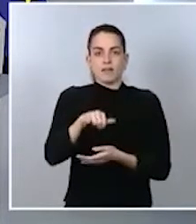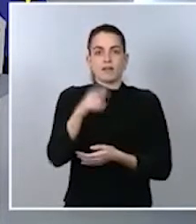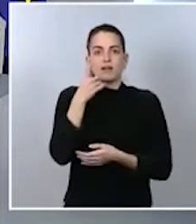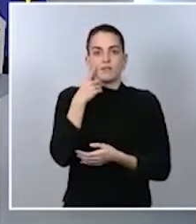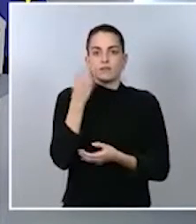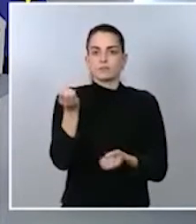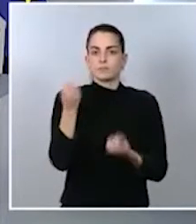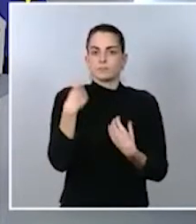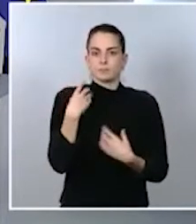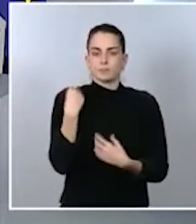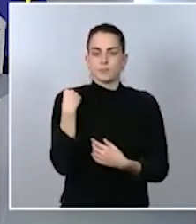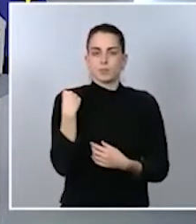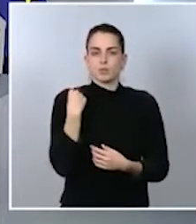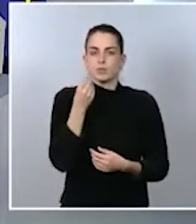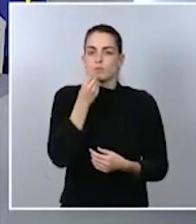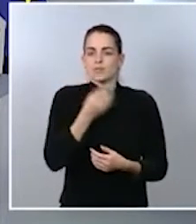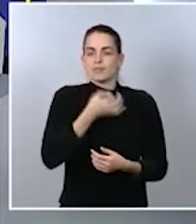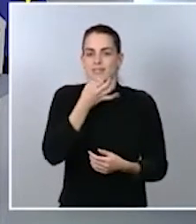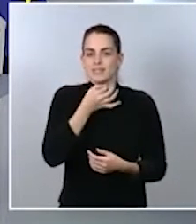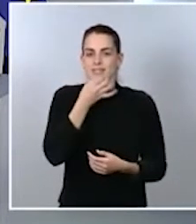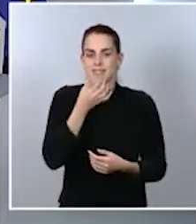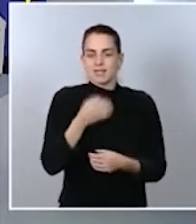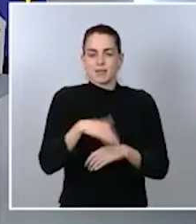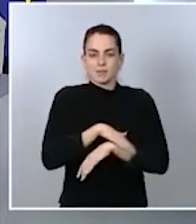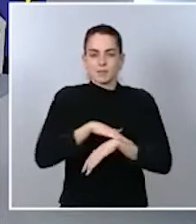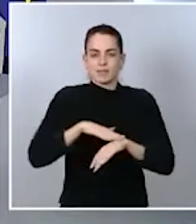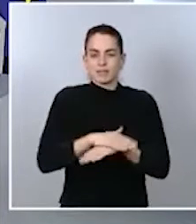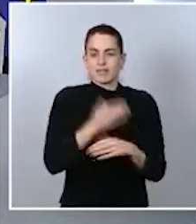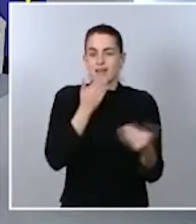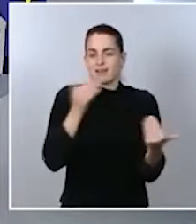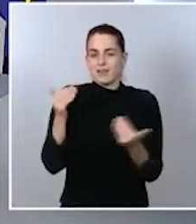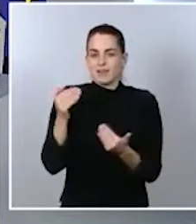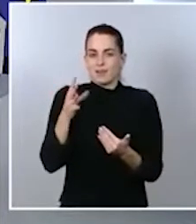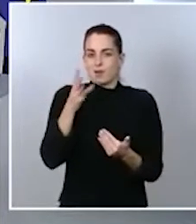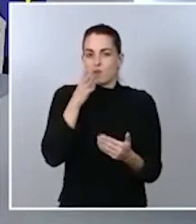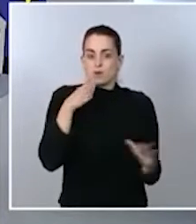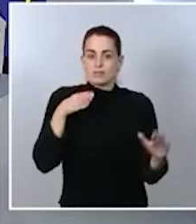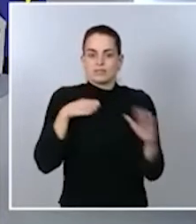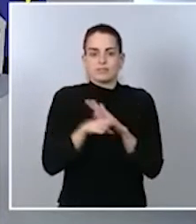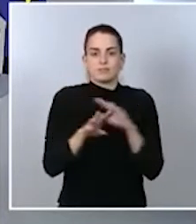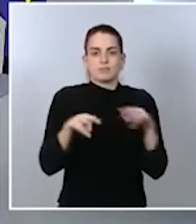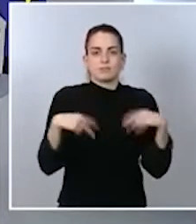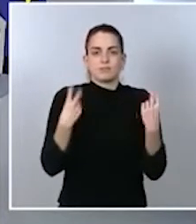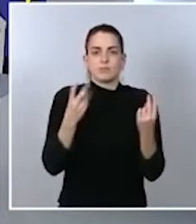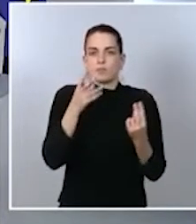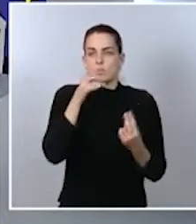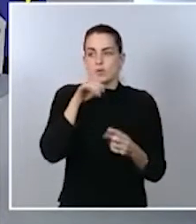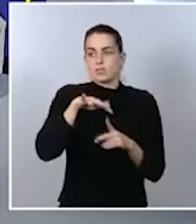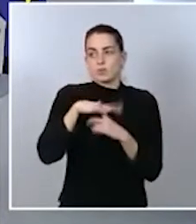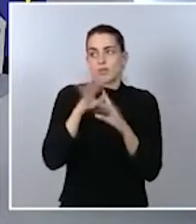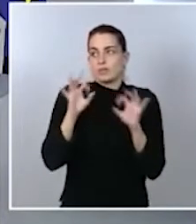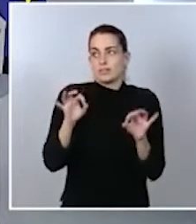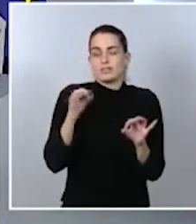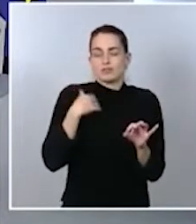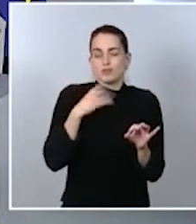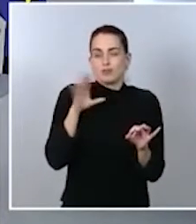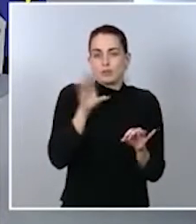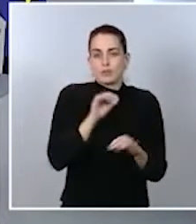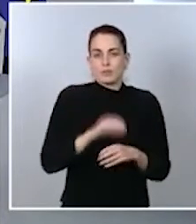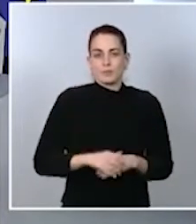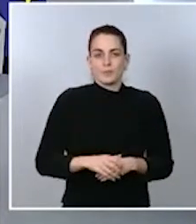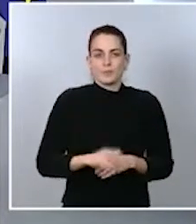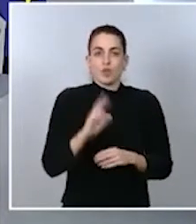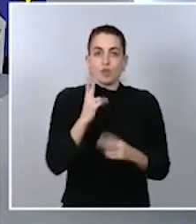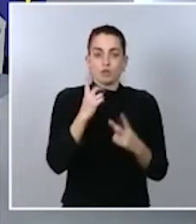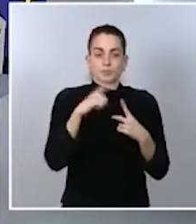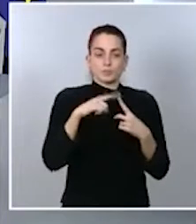¿Qué tal? Muy buenas tardes, ministros, y les agradecemos que nos dejen entrar desde aquí, en estas circunstancias. Yo tengo dos cuestiones, dos preguntas para